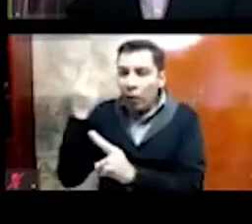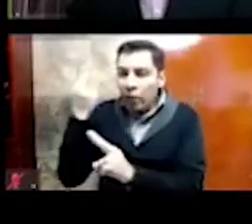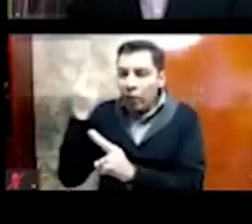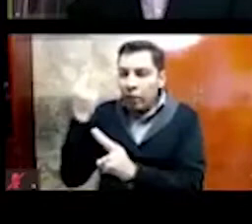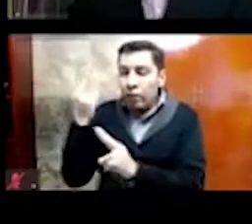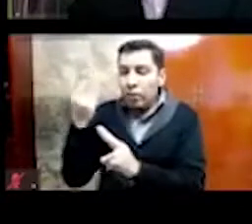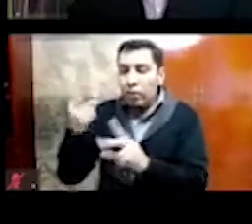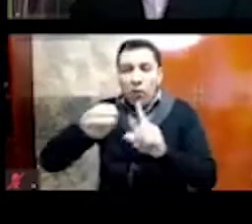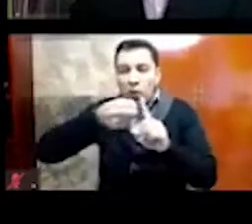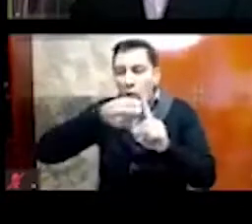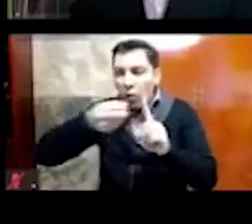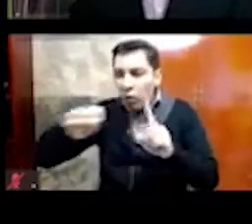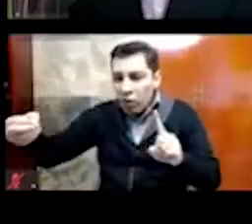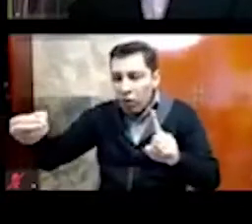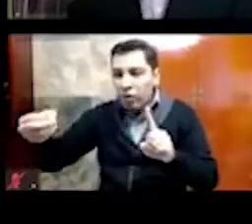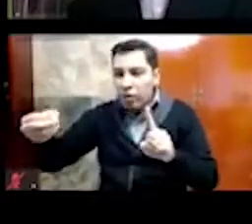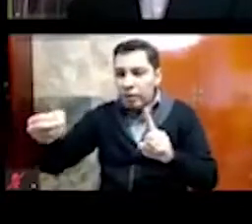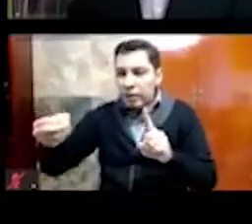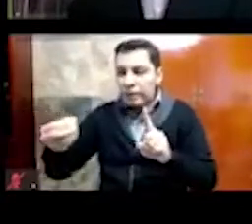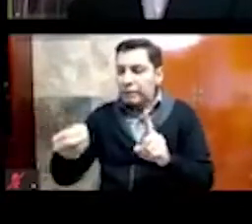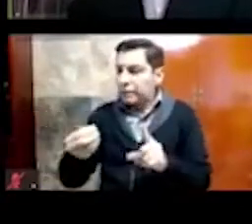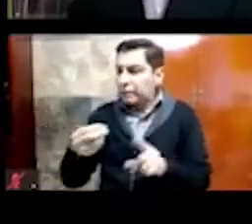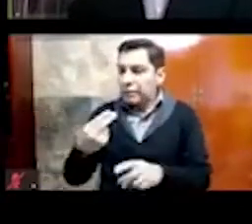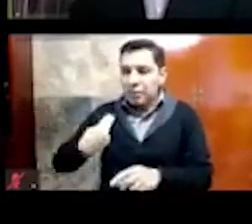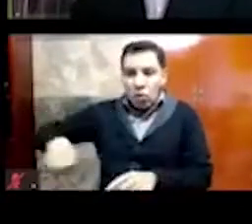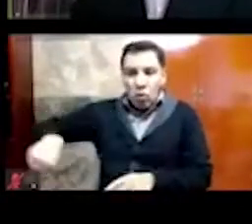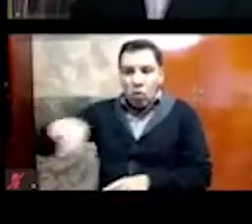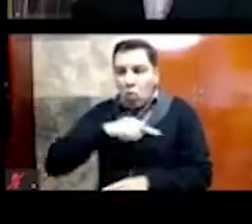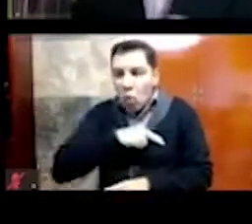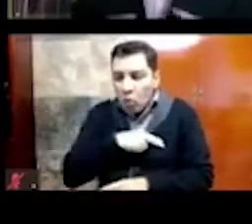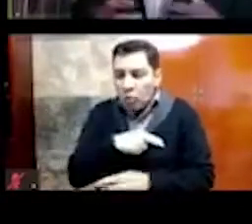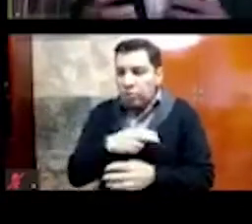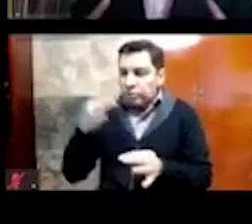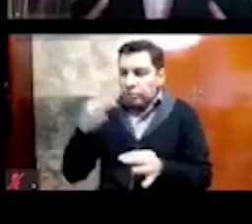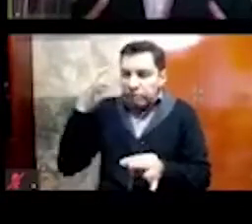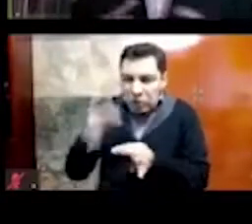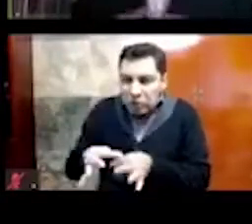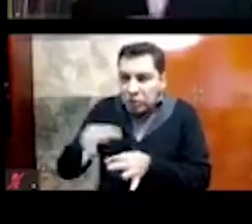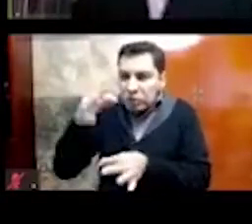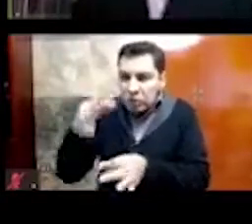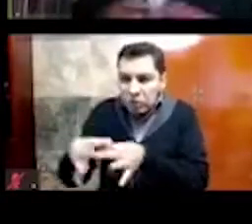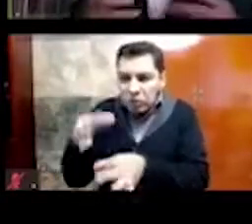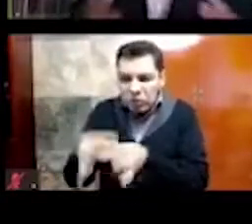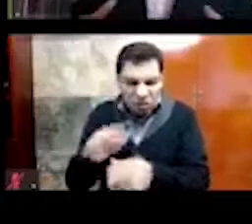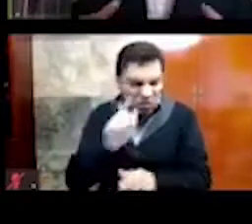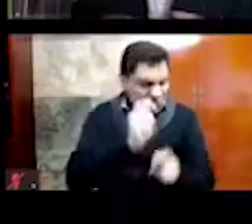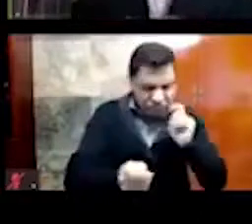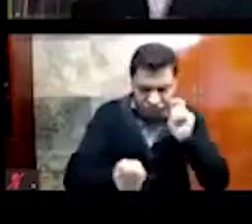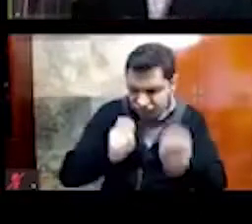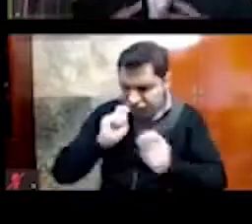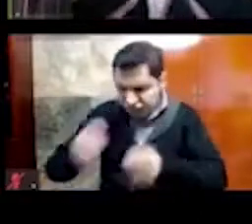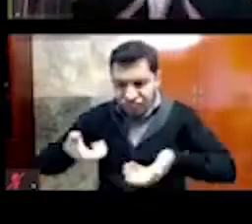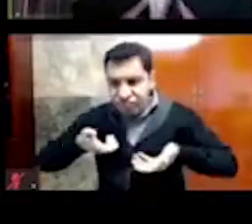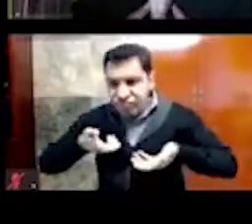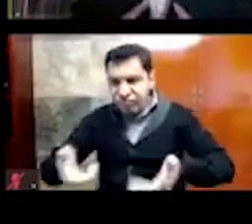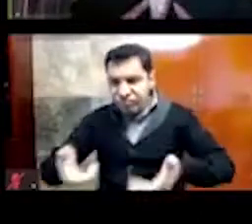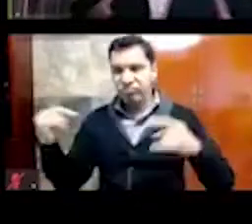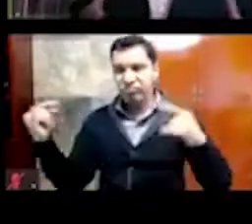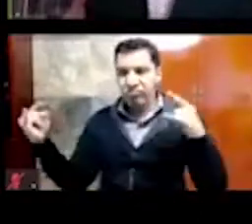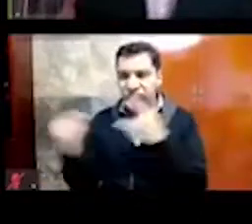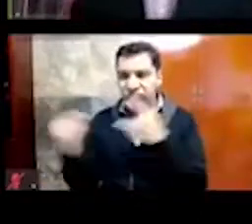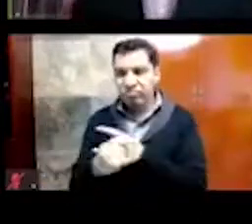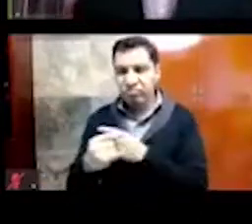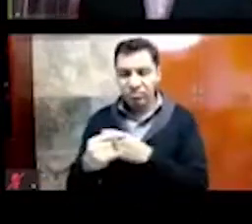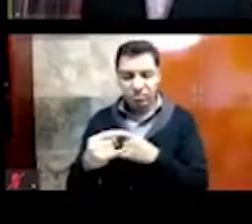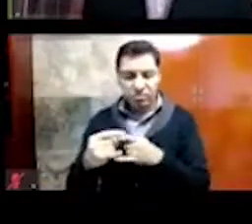organizada, con mucha disciplina, todo tenía un porqué, las calzadas, todo era un espejo